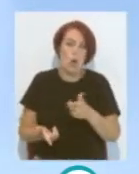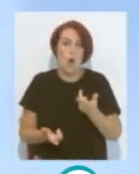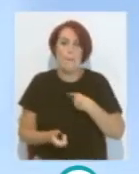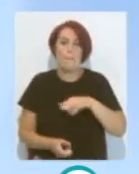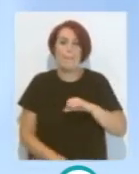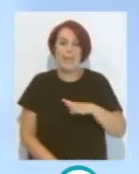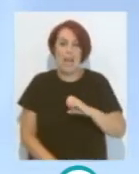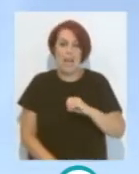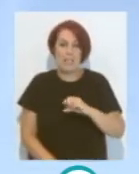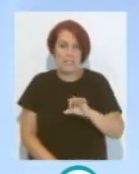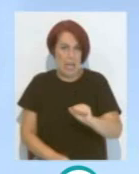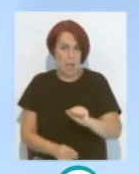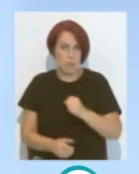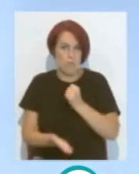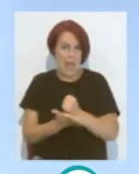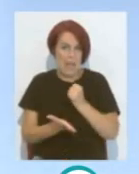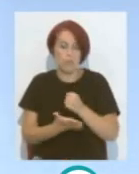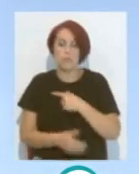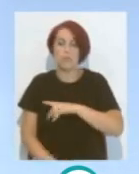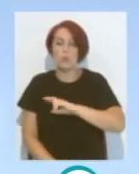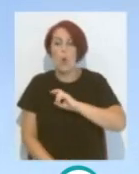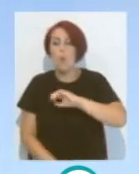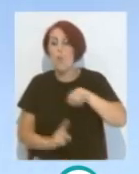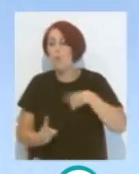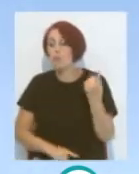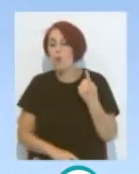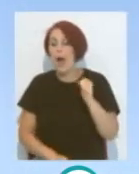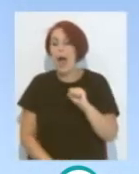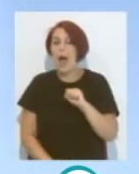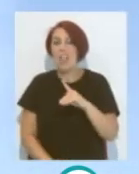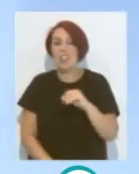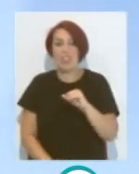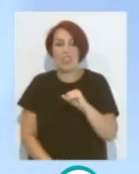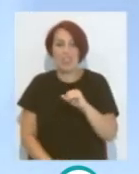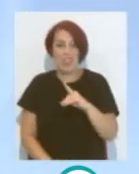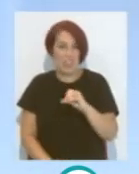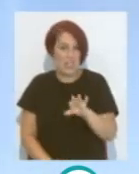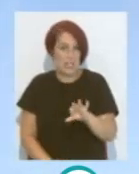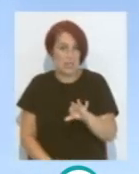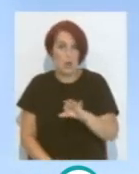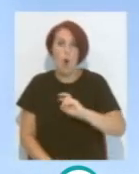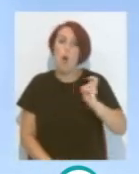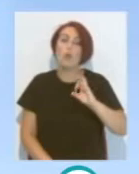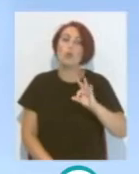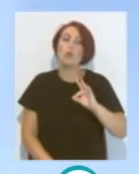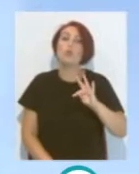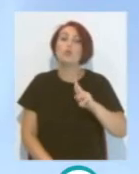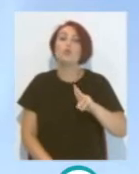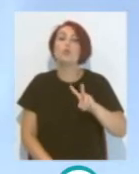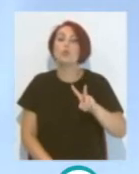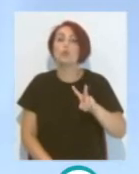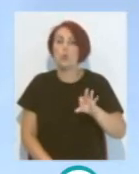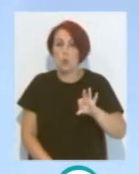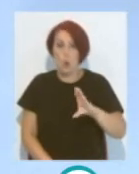Mikasa Y luego los otros Aquí podíamos tener el Adidas Tango El Etrusco Era bueno ese también